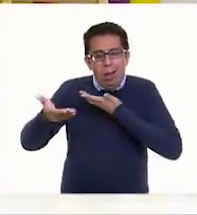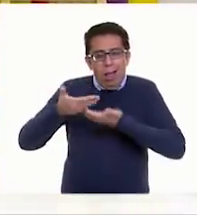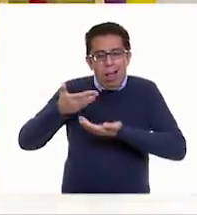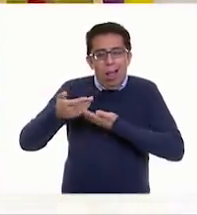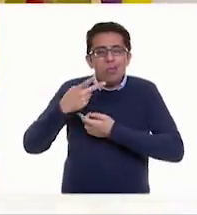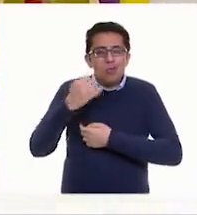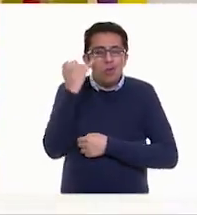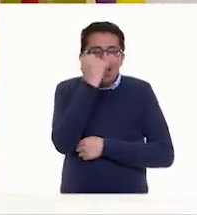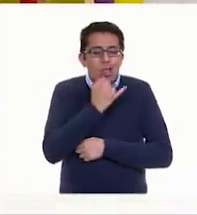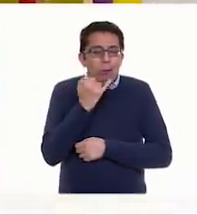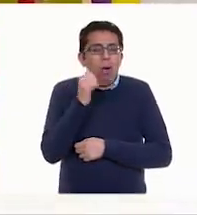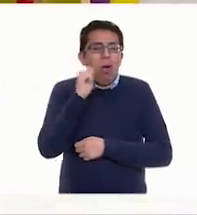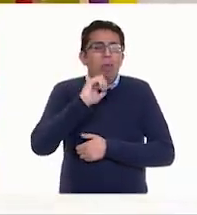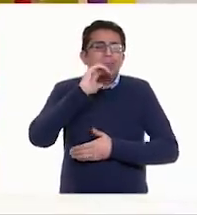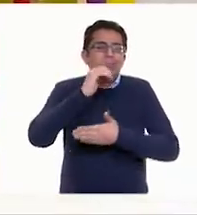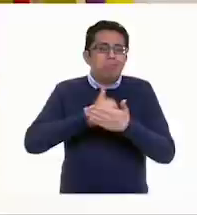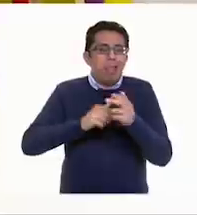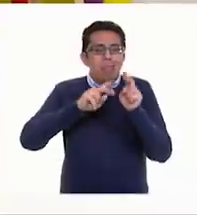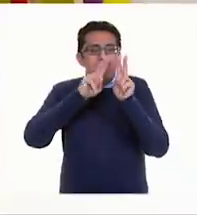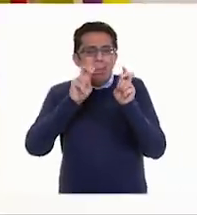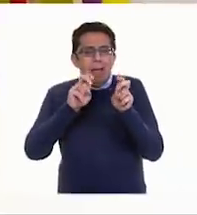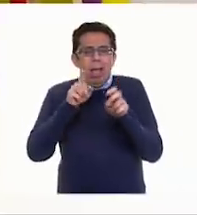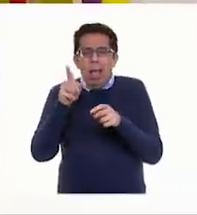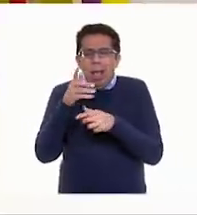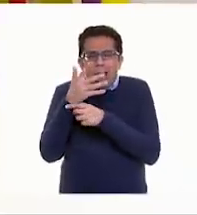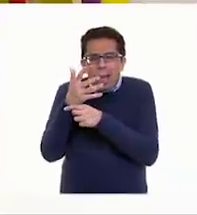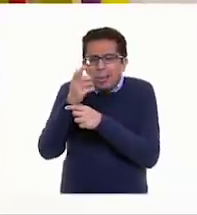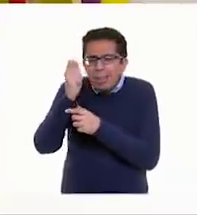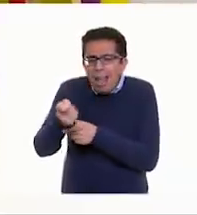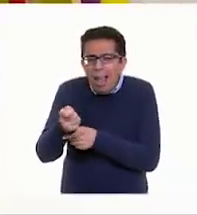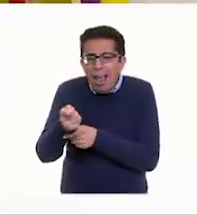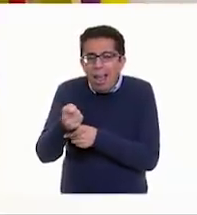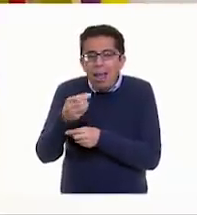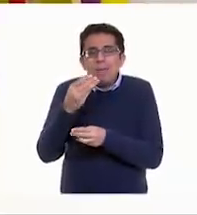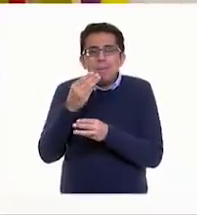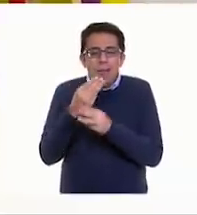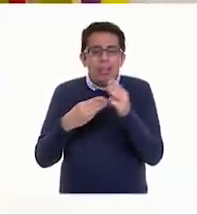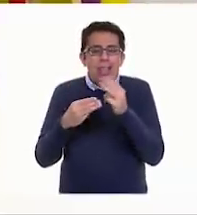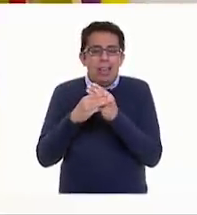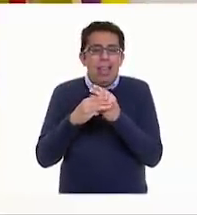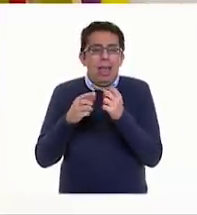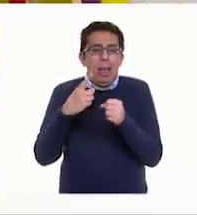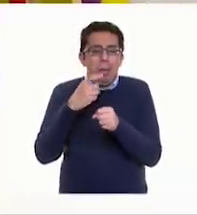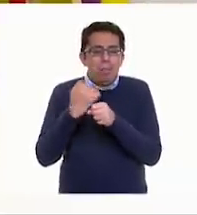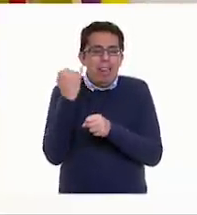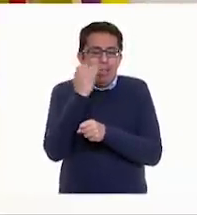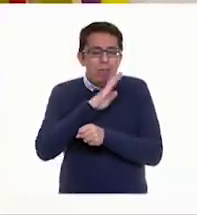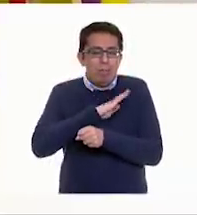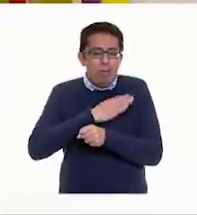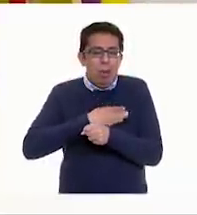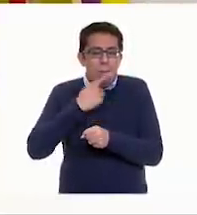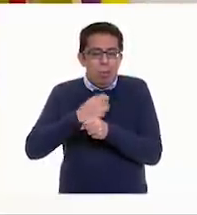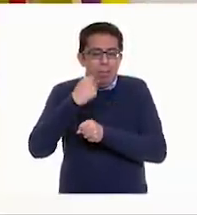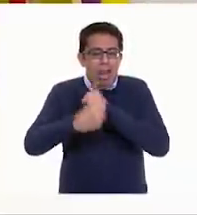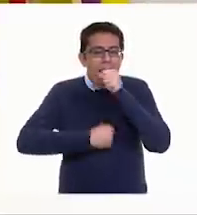materna. Por hoy hemos terminado con, ¿qué dijo? De la asignatura de lengua materna para el primer grado de primaria. Espero que lo hayan